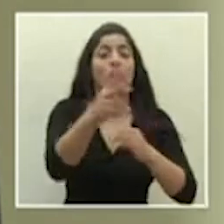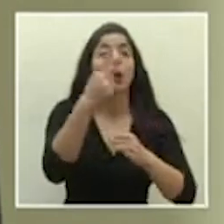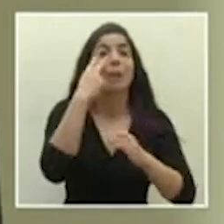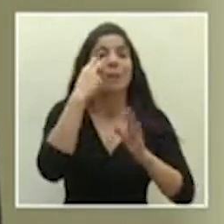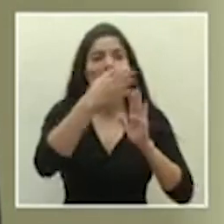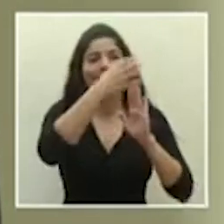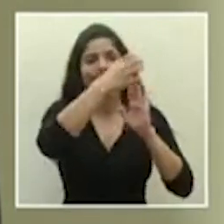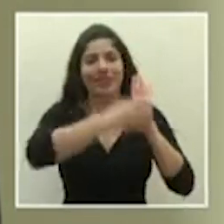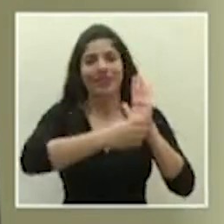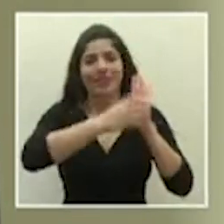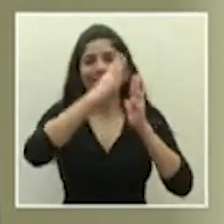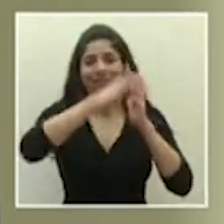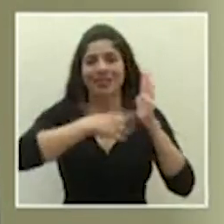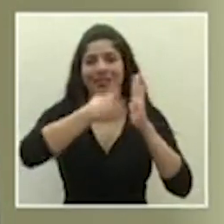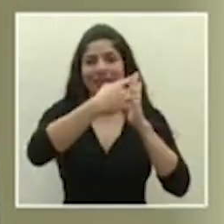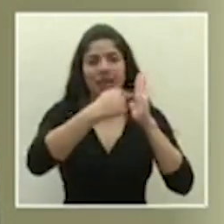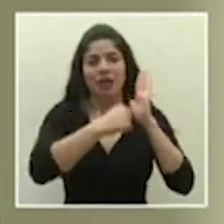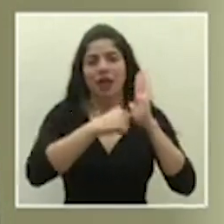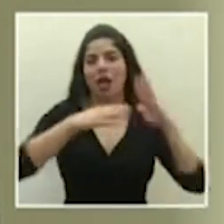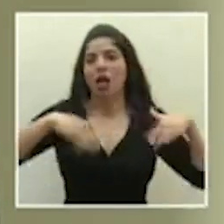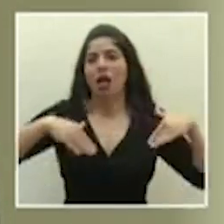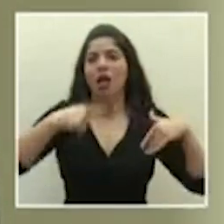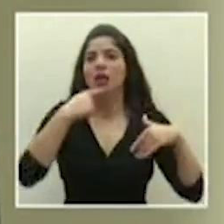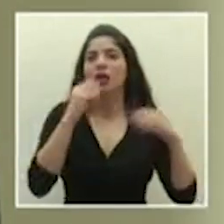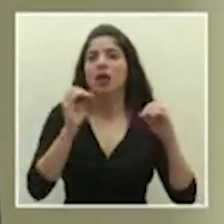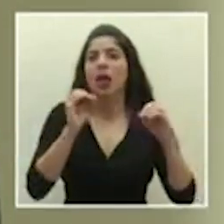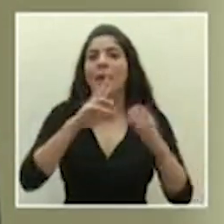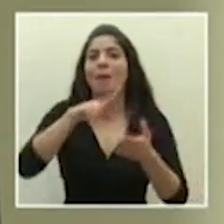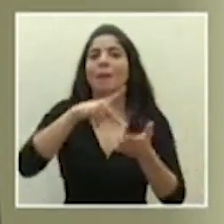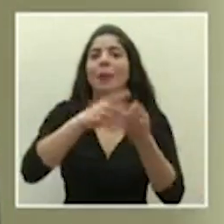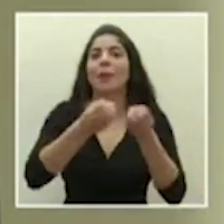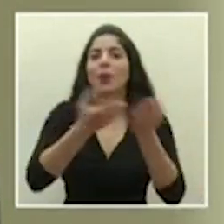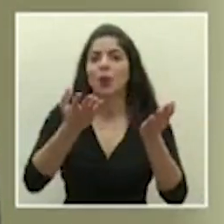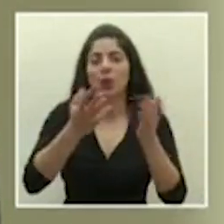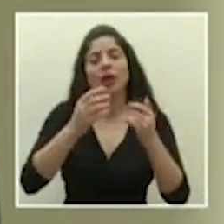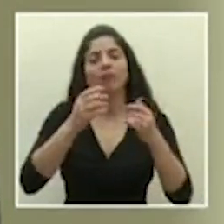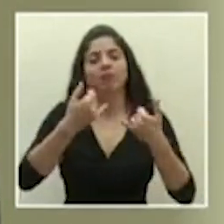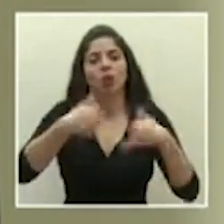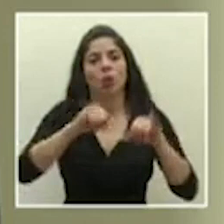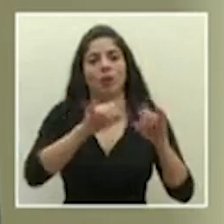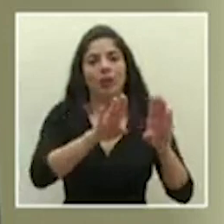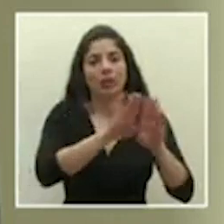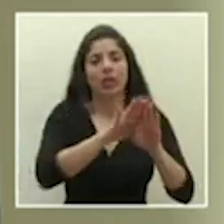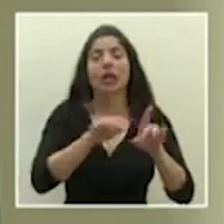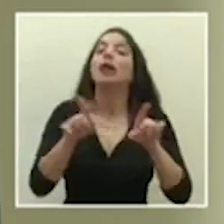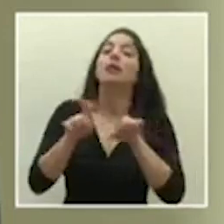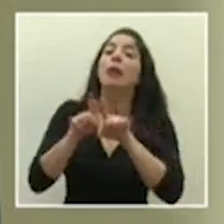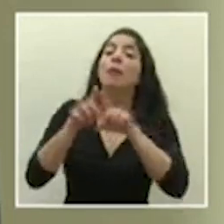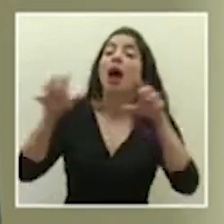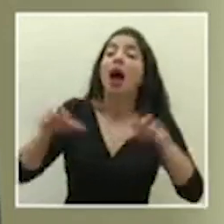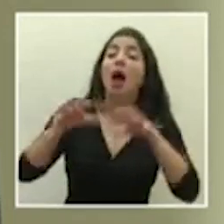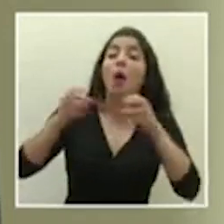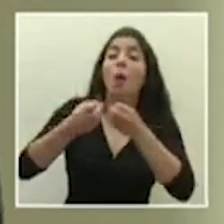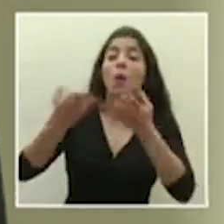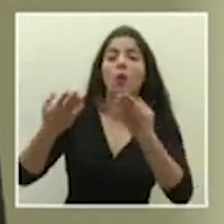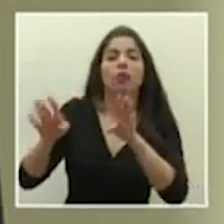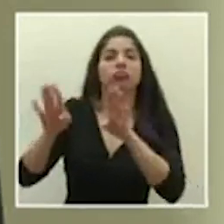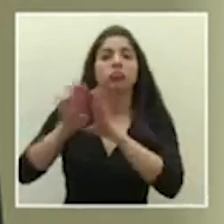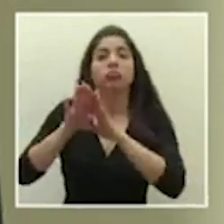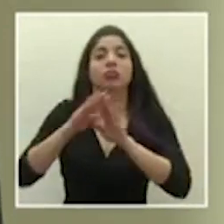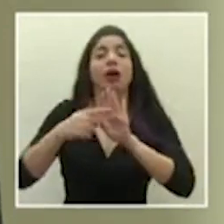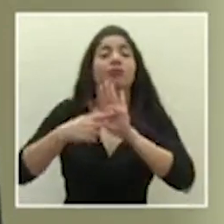está justamente en esta fase el acceso a parques públicos. Se mantiene el cierre de concentraciones masivas, de espectáculos